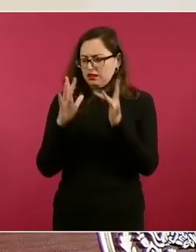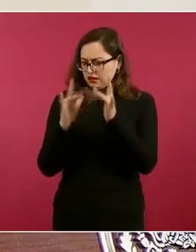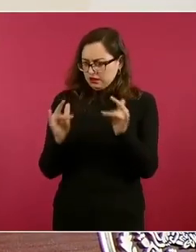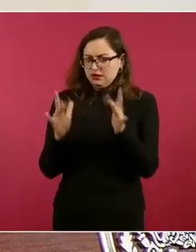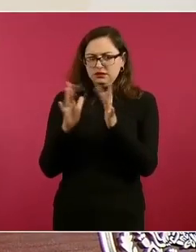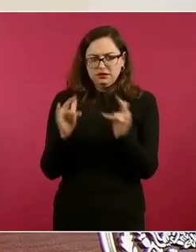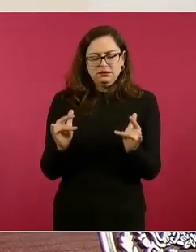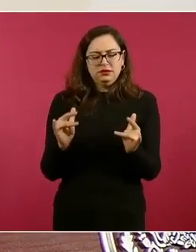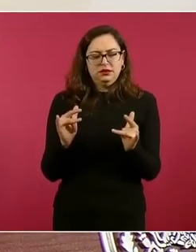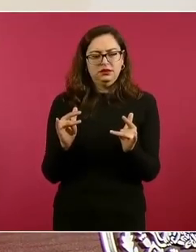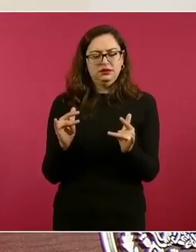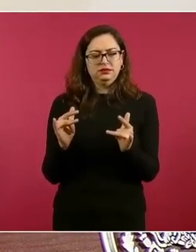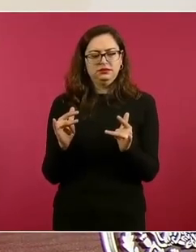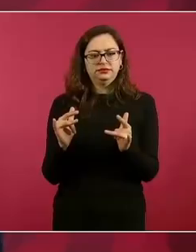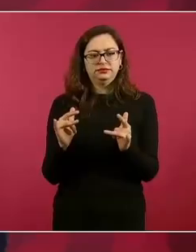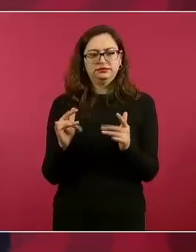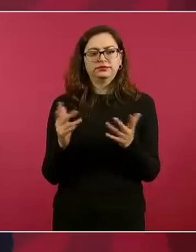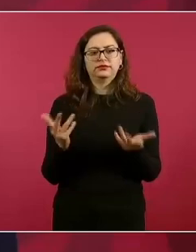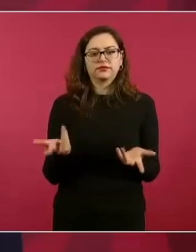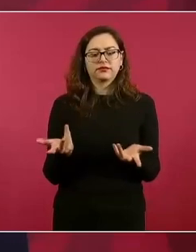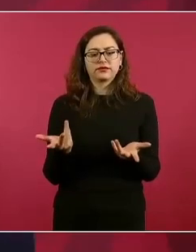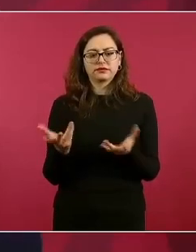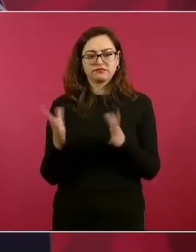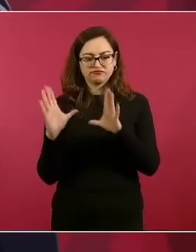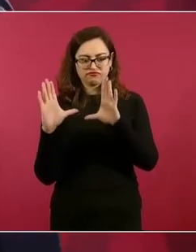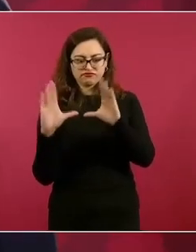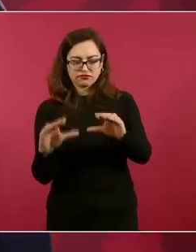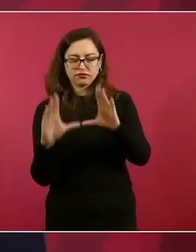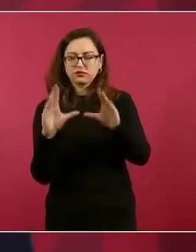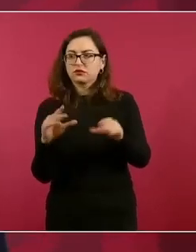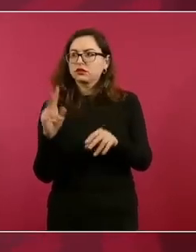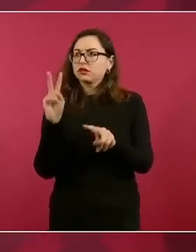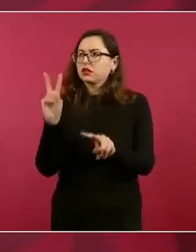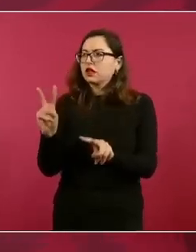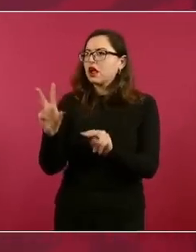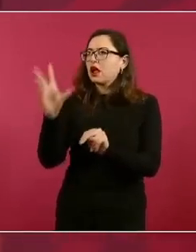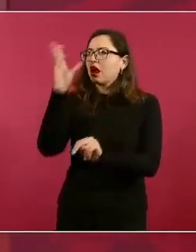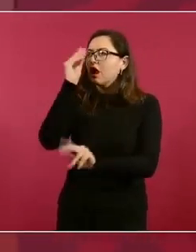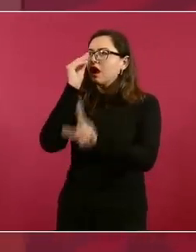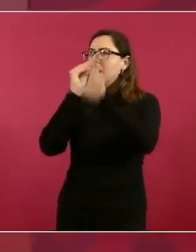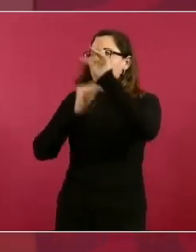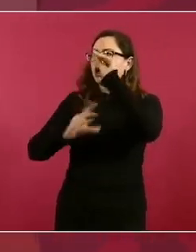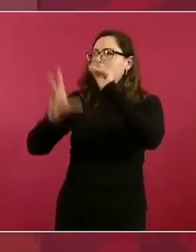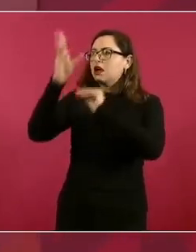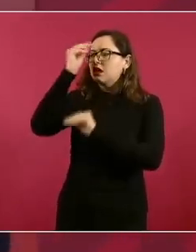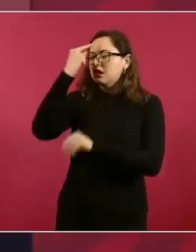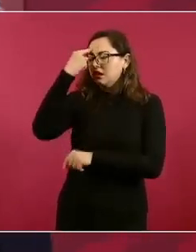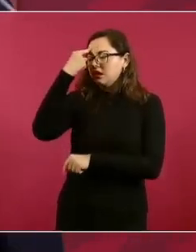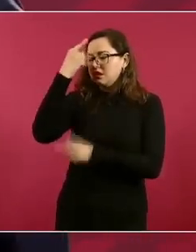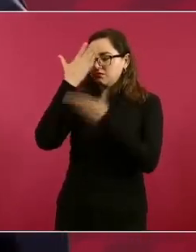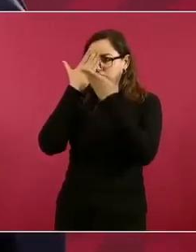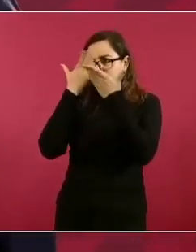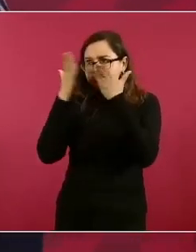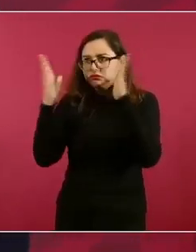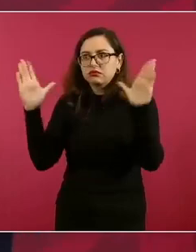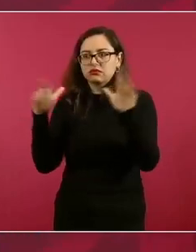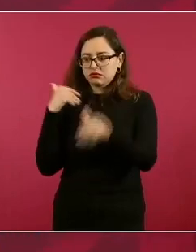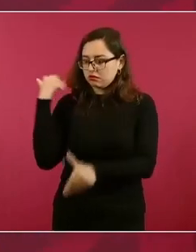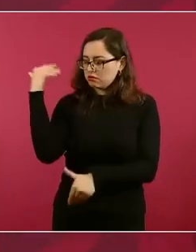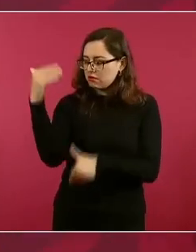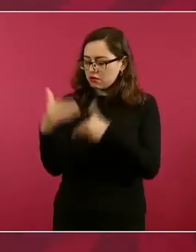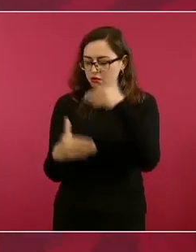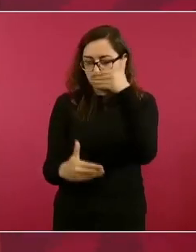adquiere ideas libertarias, progresistas